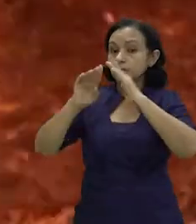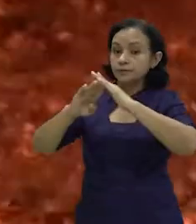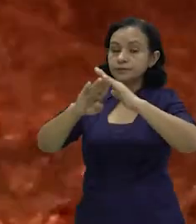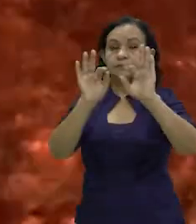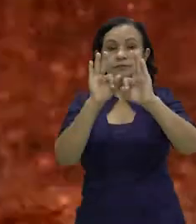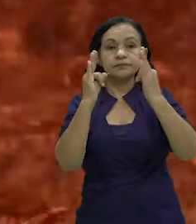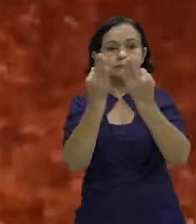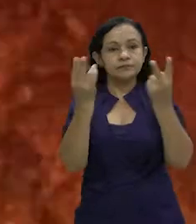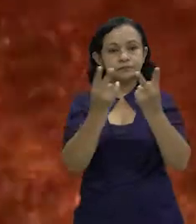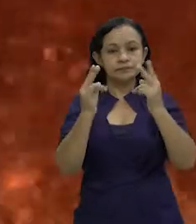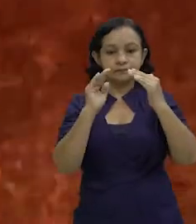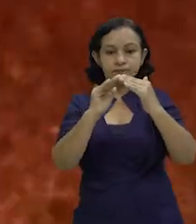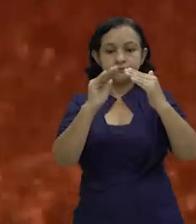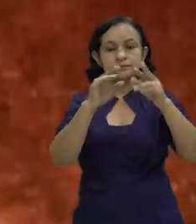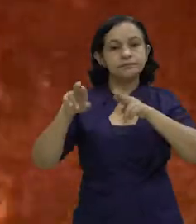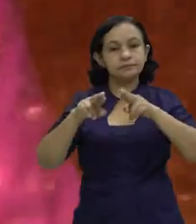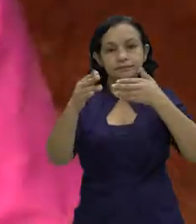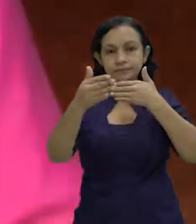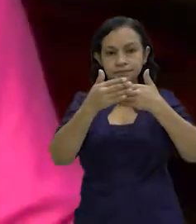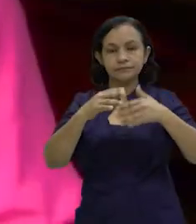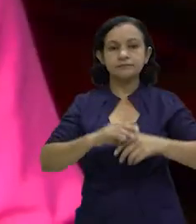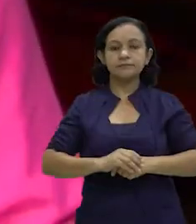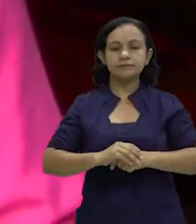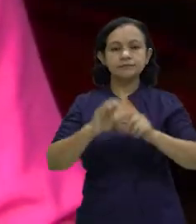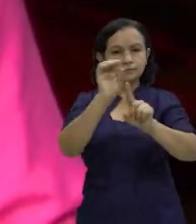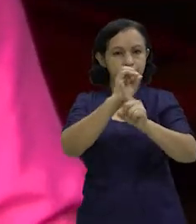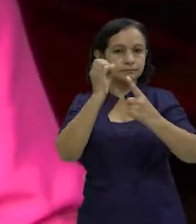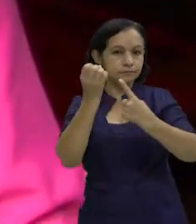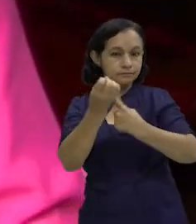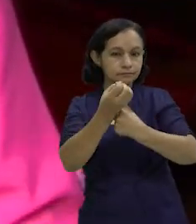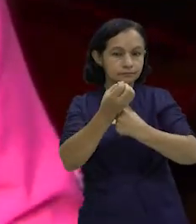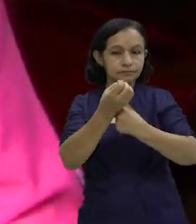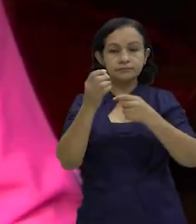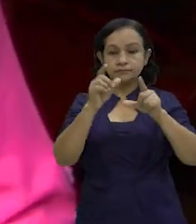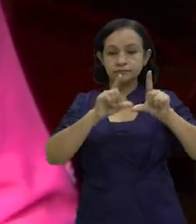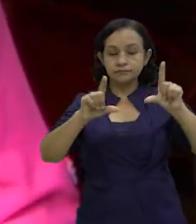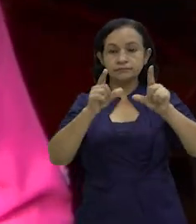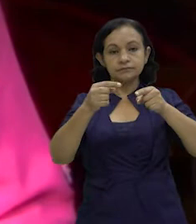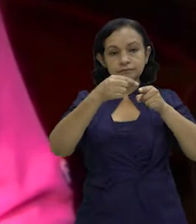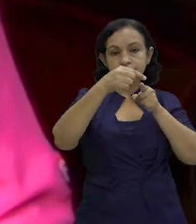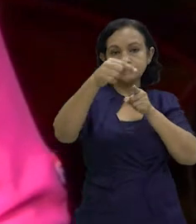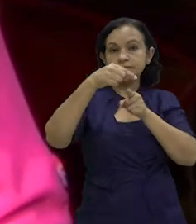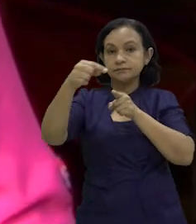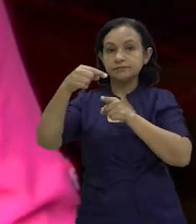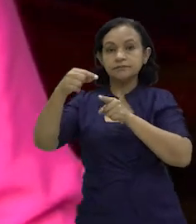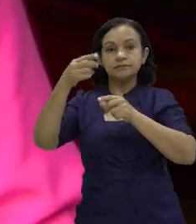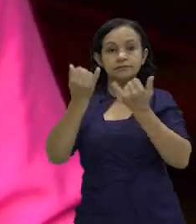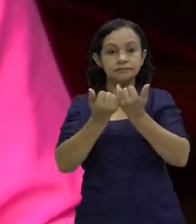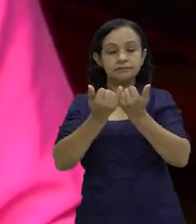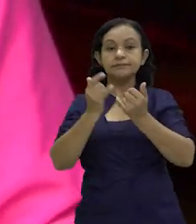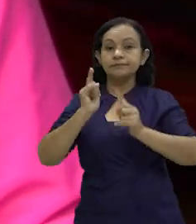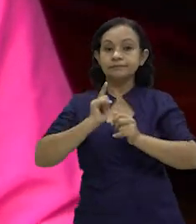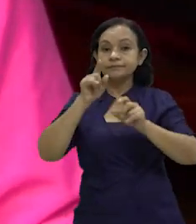las familias que habitan en sus alrededores. La organización local, la organización municipal del sistema aquí a